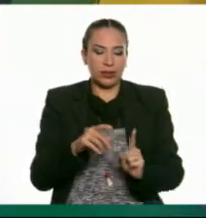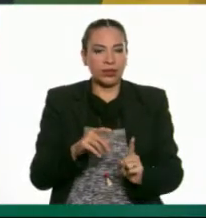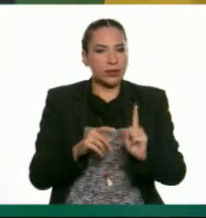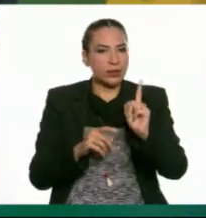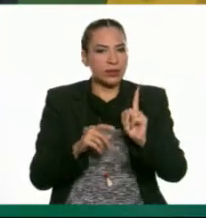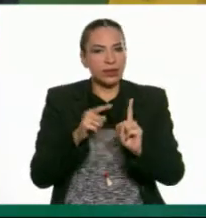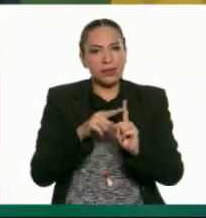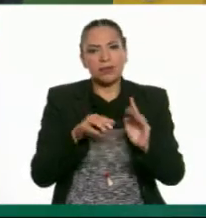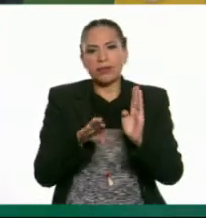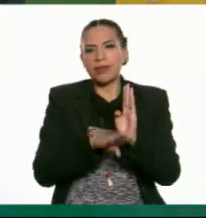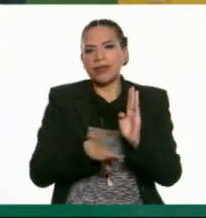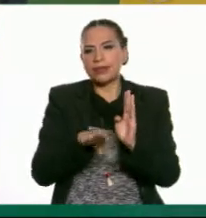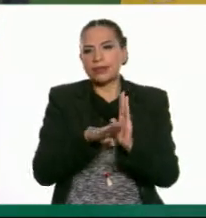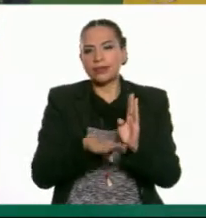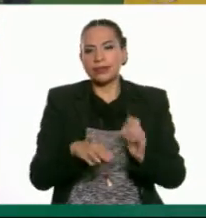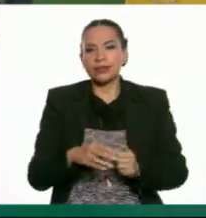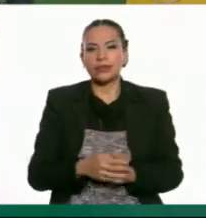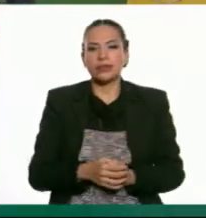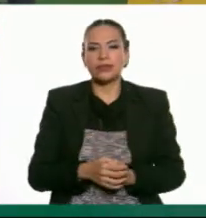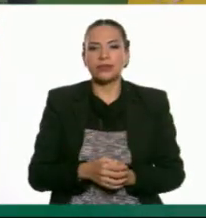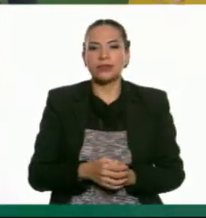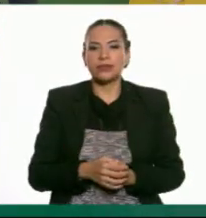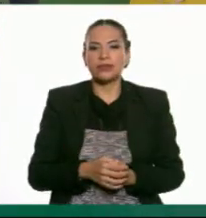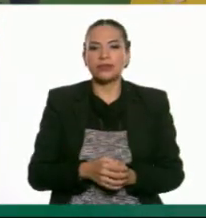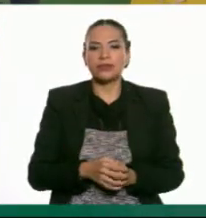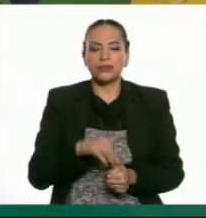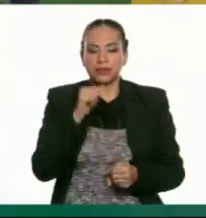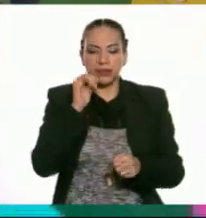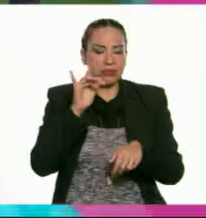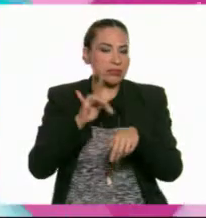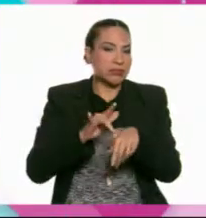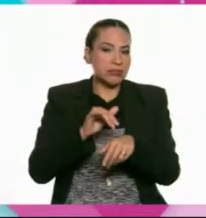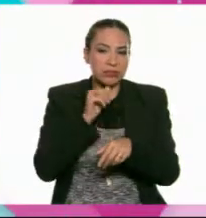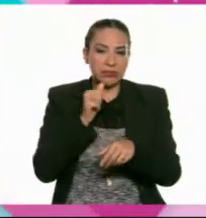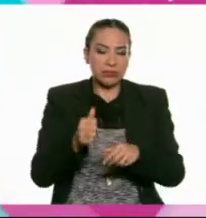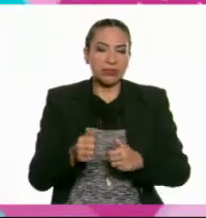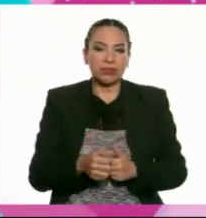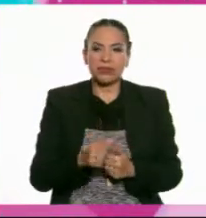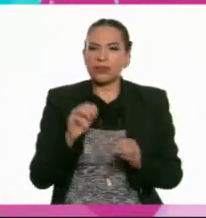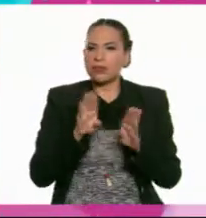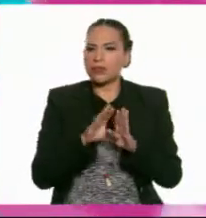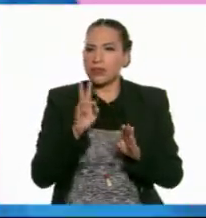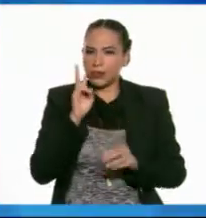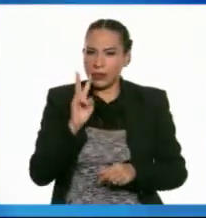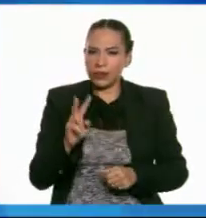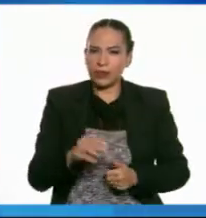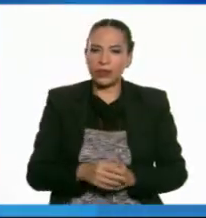sobresale de la base y se toca sin tocarlo. Es algo así.